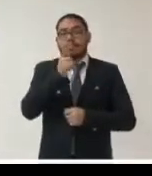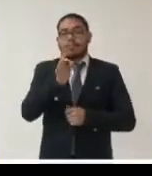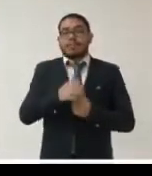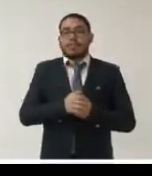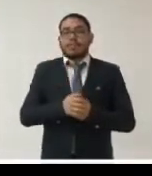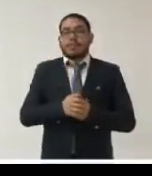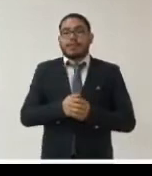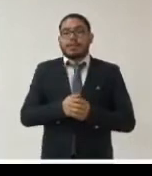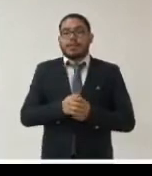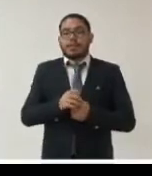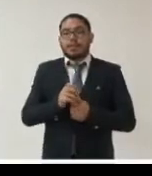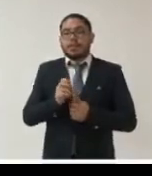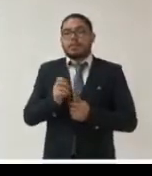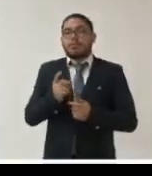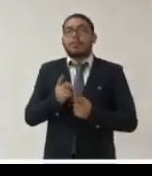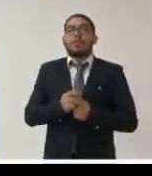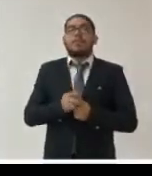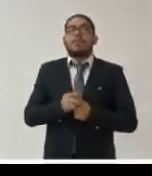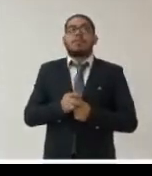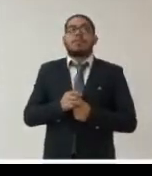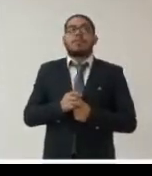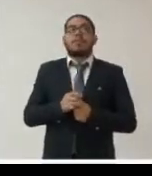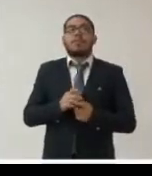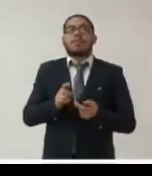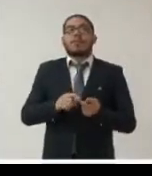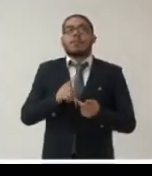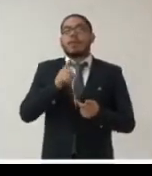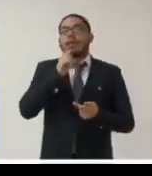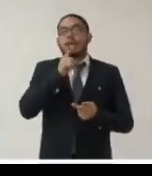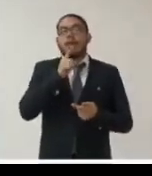me permiten voy a compartir una breve presentación